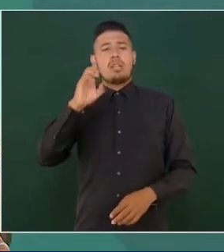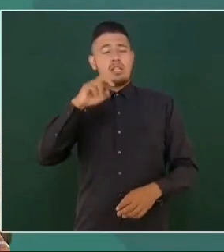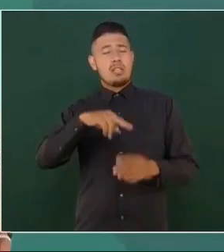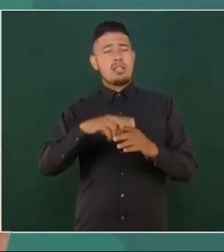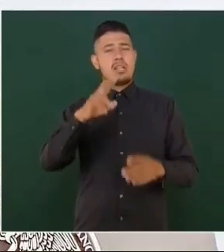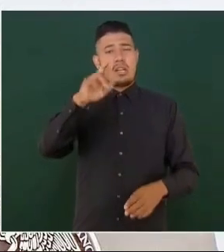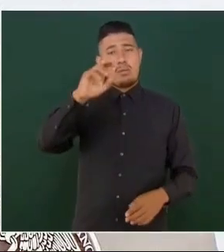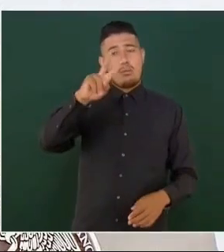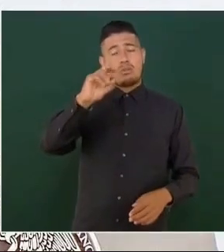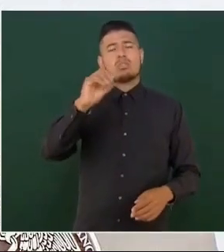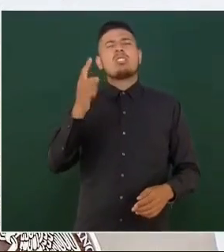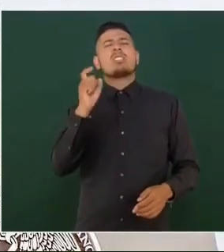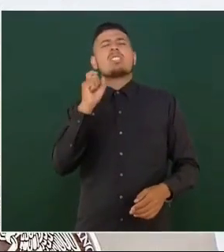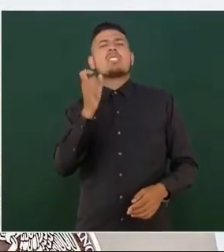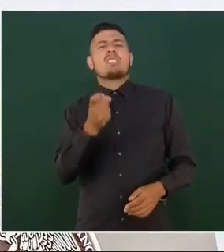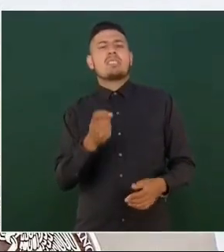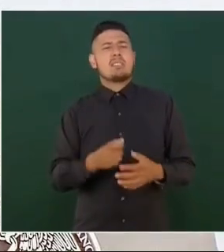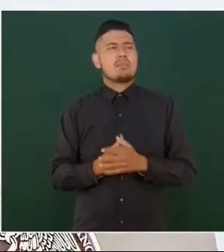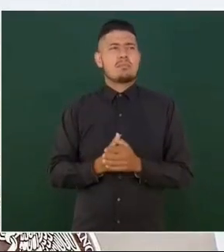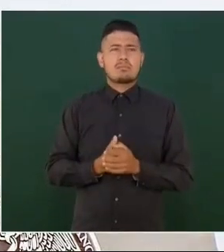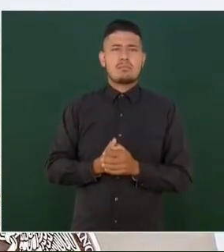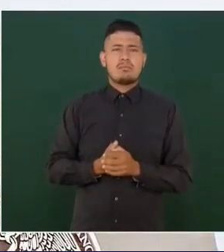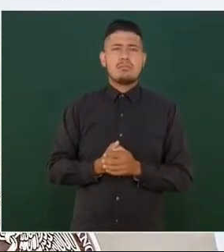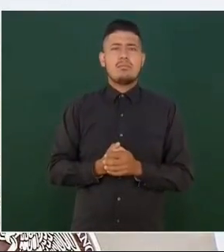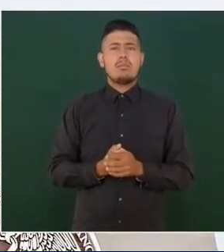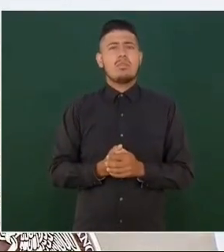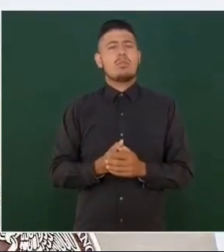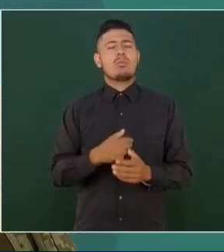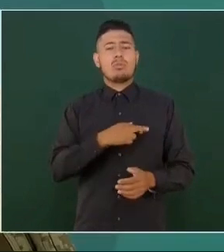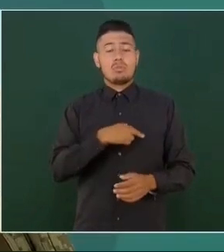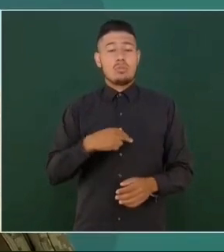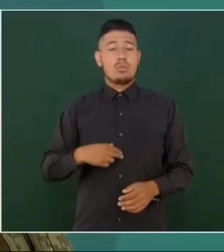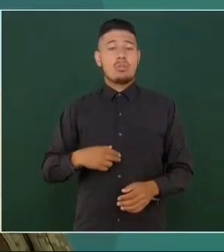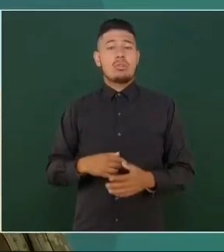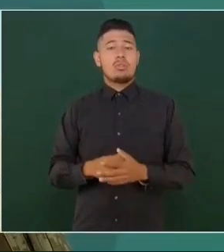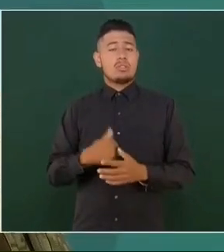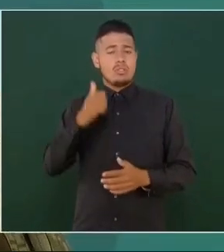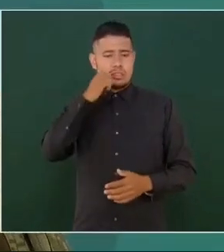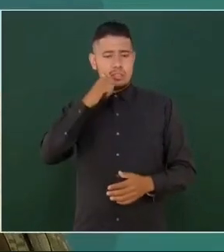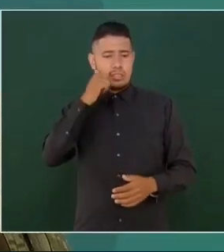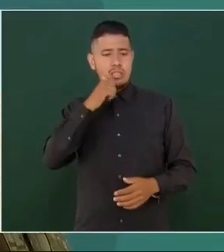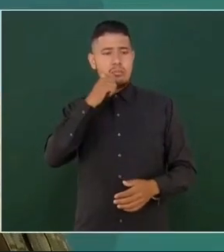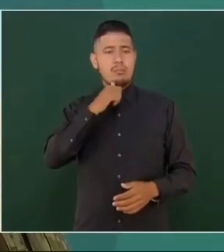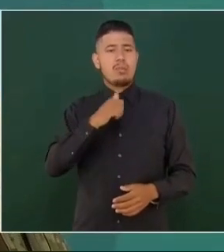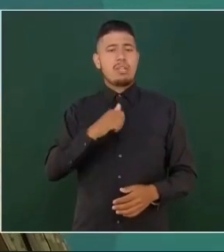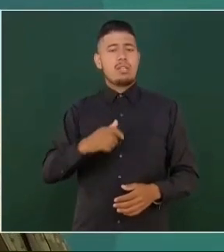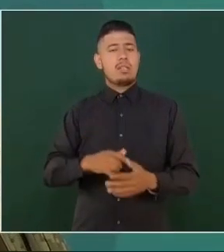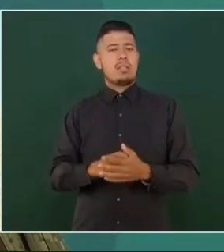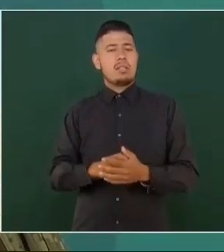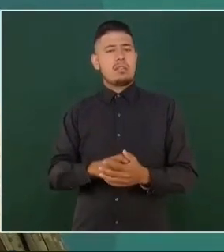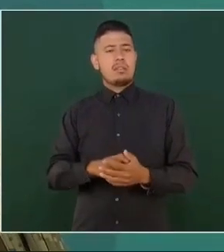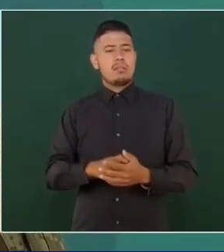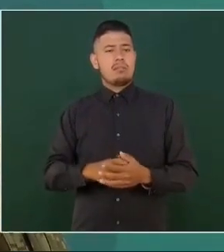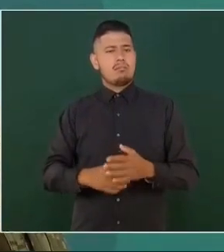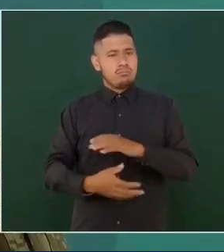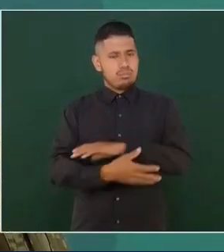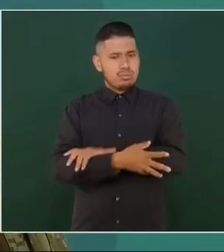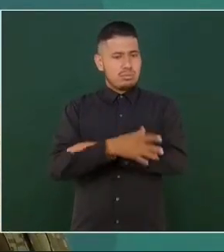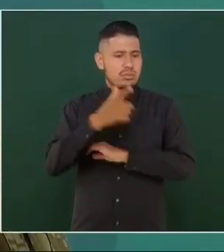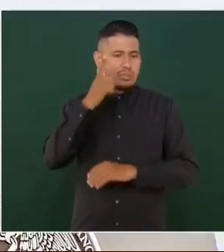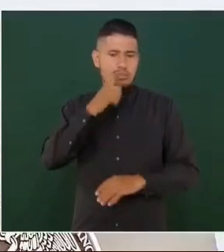que es nuestro lema, la lealtad institucional, la lealtad a las instituciones